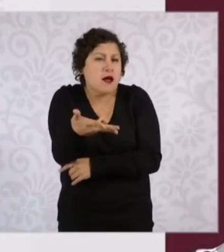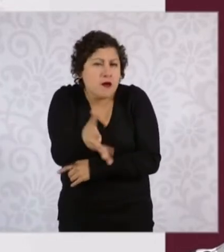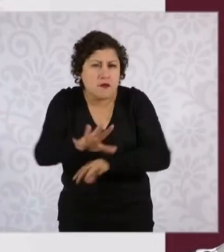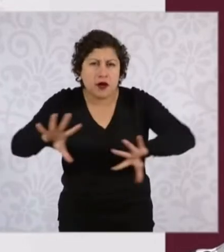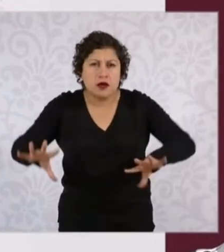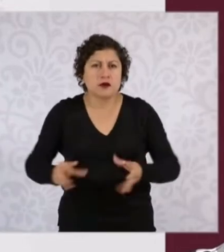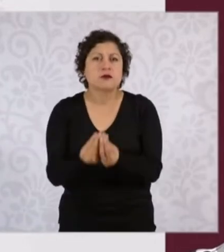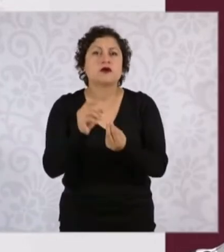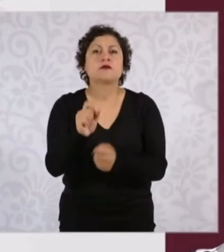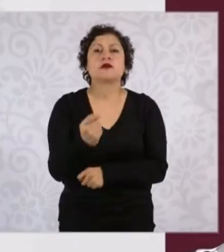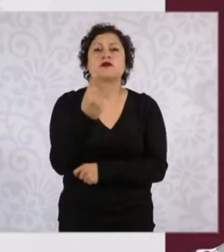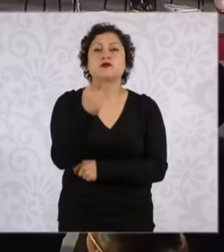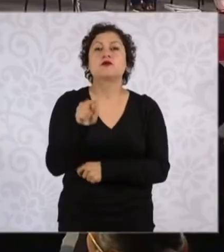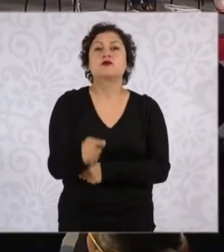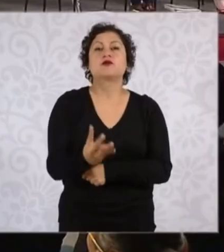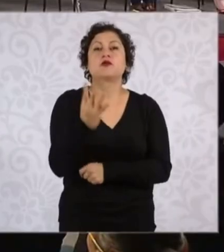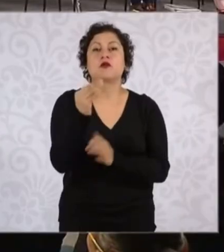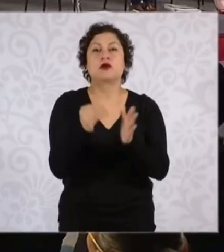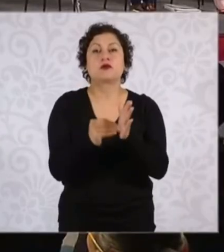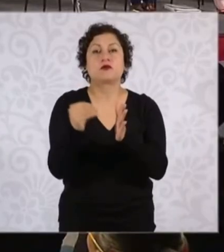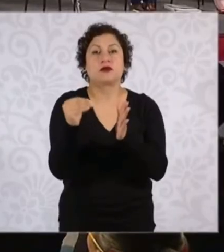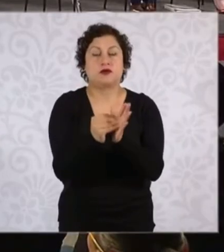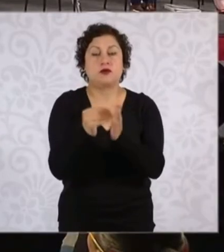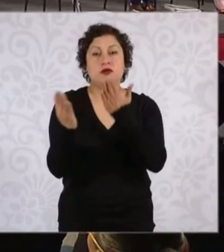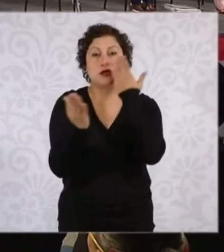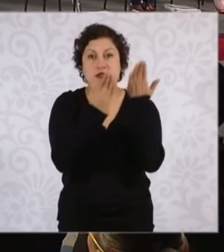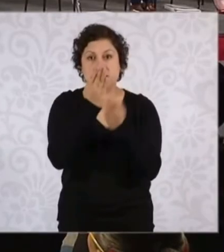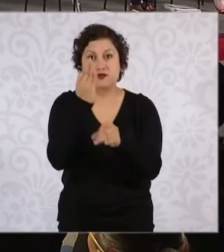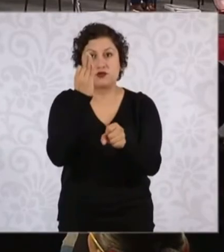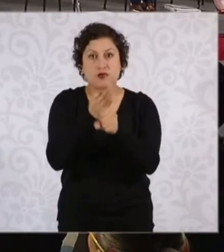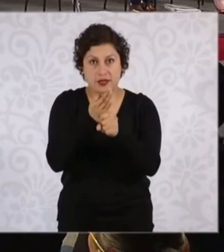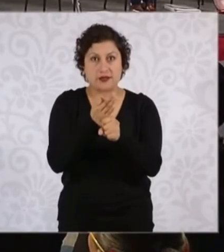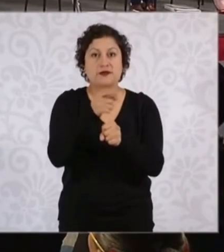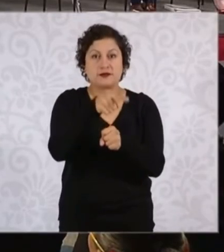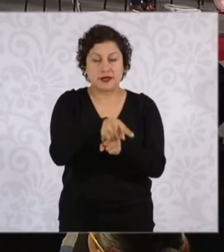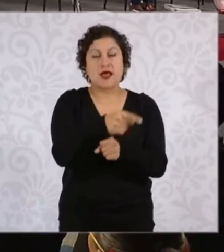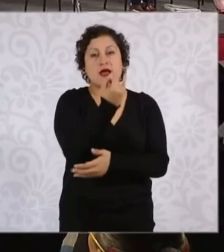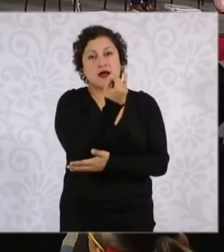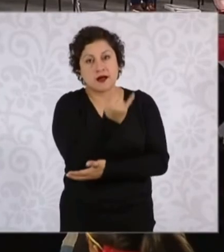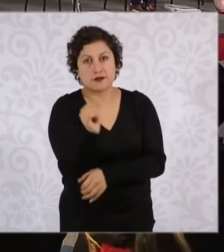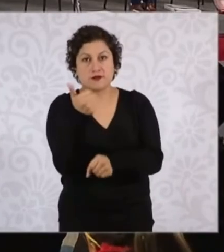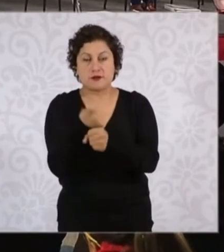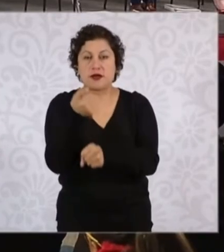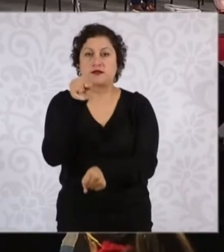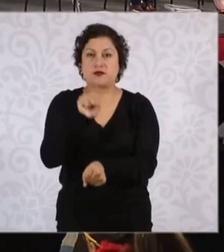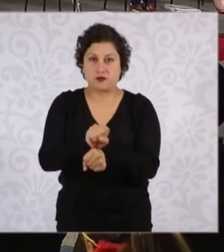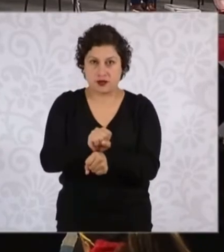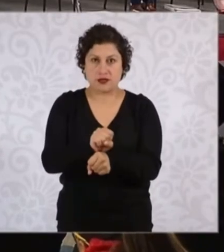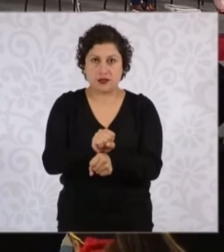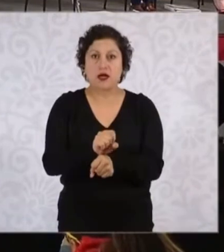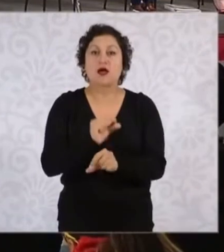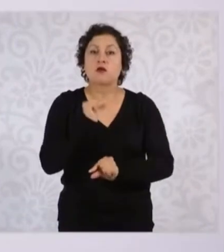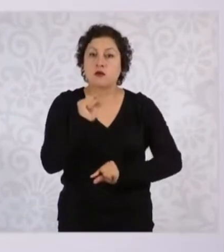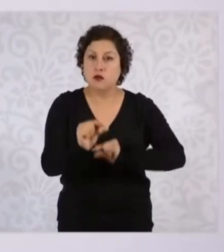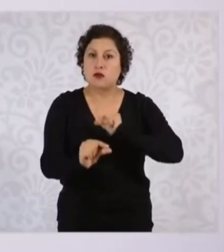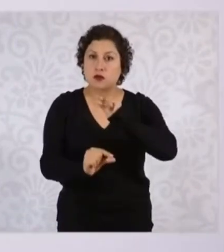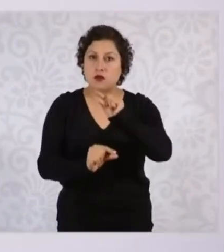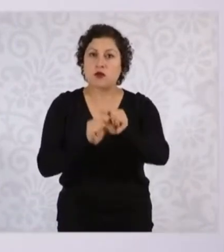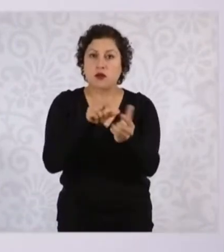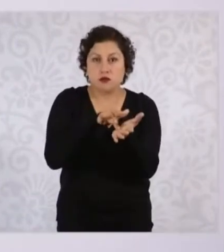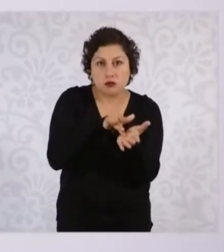.4 millones de estudiantes en educación básica que se va a ir logrando de manera